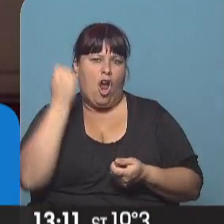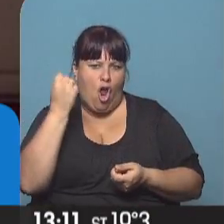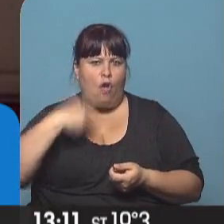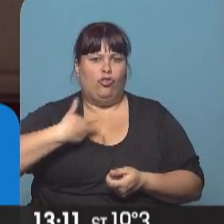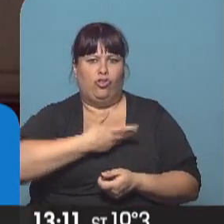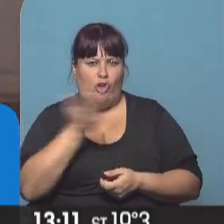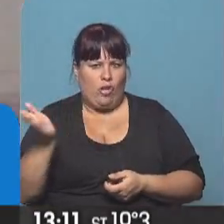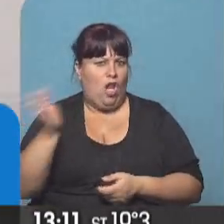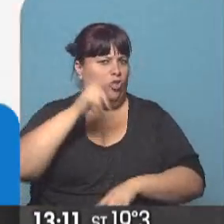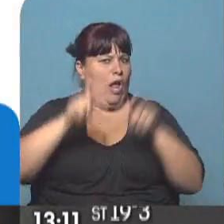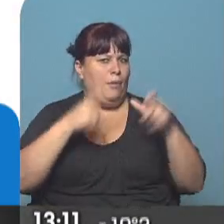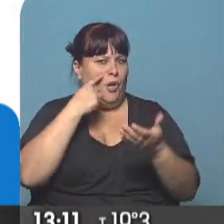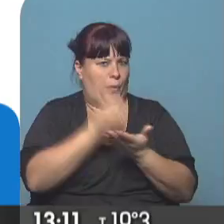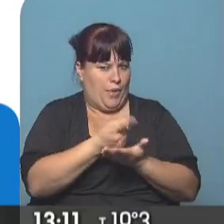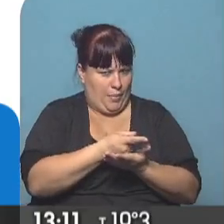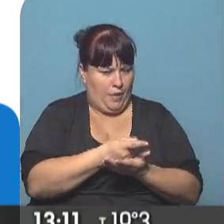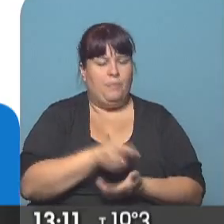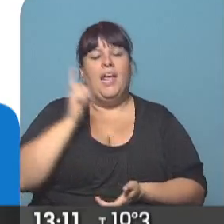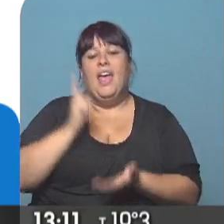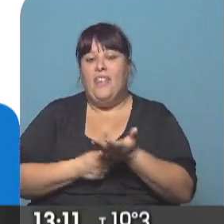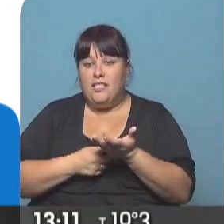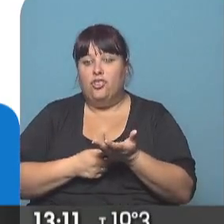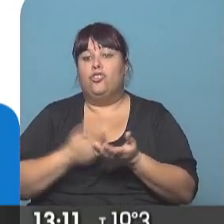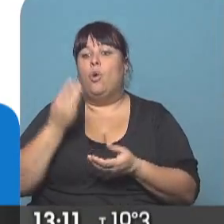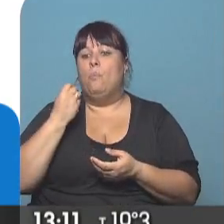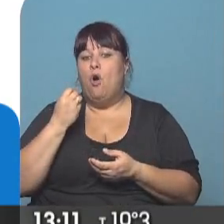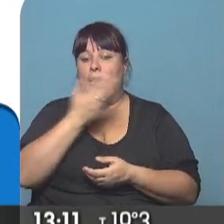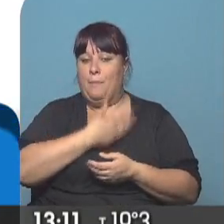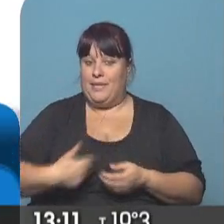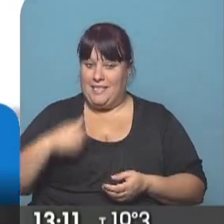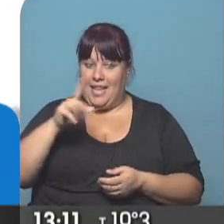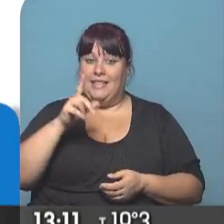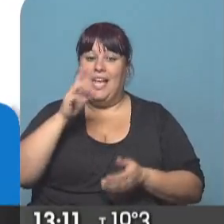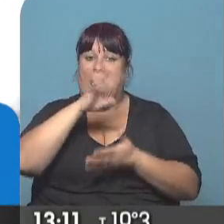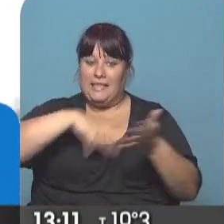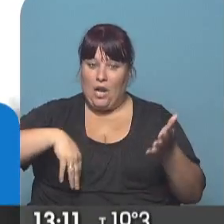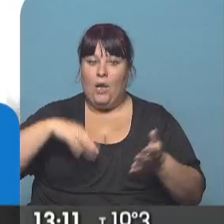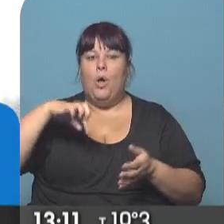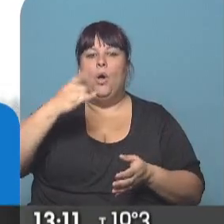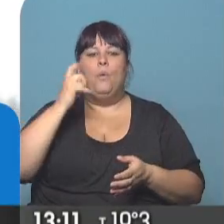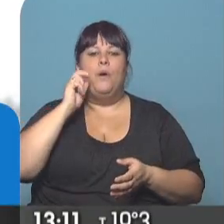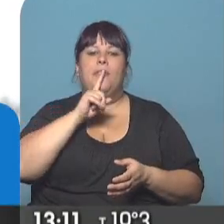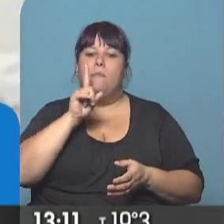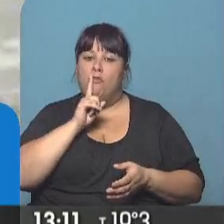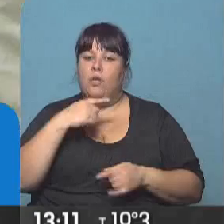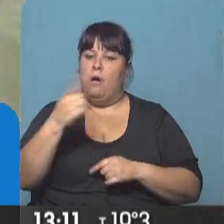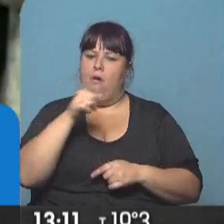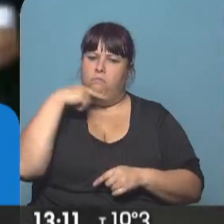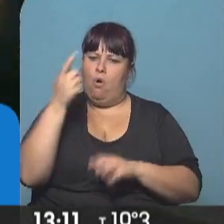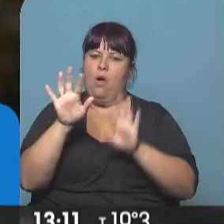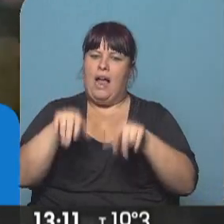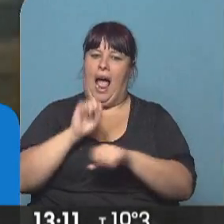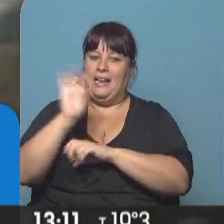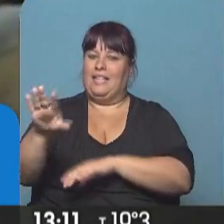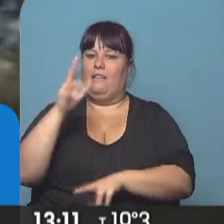social a todos sus ciudadanos. La decisión fue tomada luego de que el presidente de Cataluña, Carles Puigdemont, respondiera con una carta